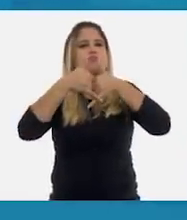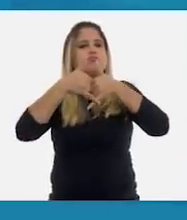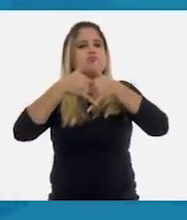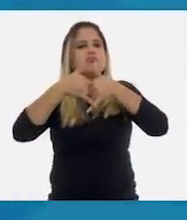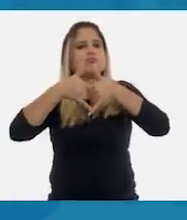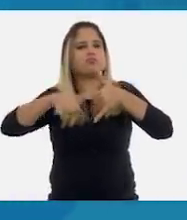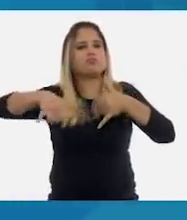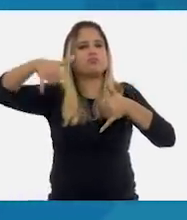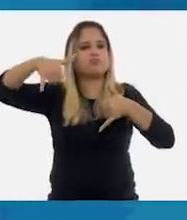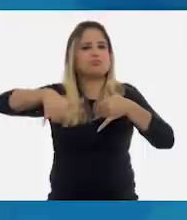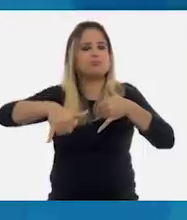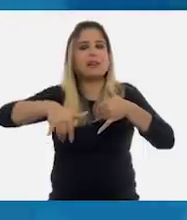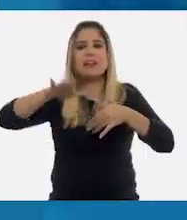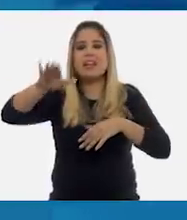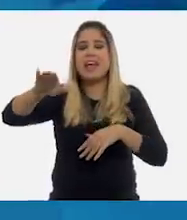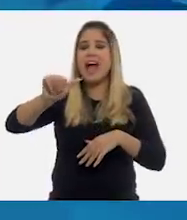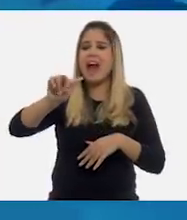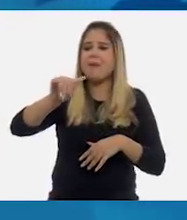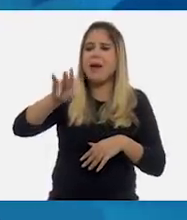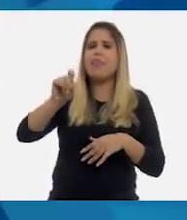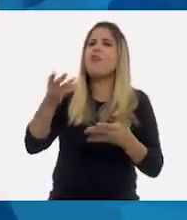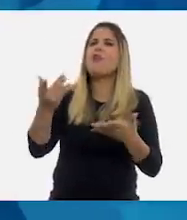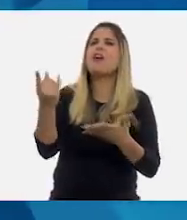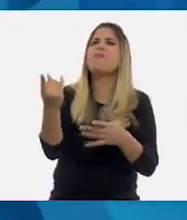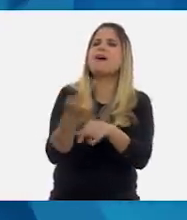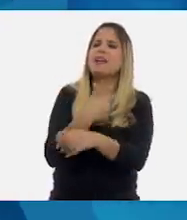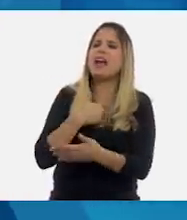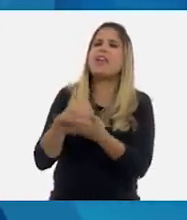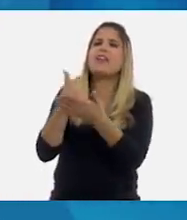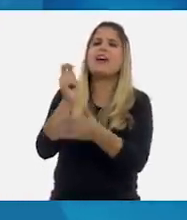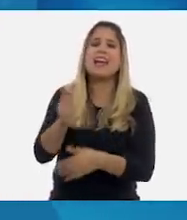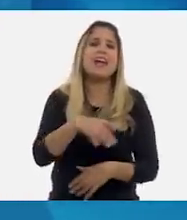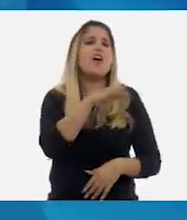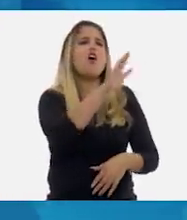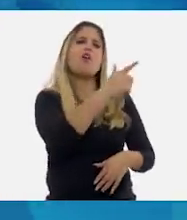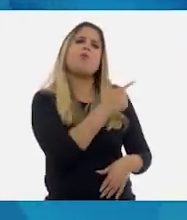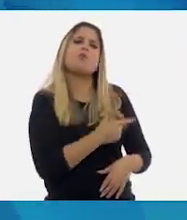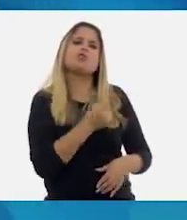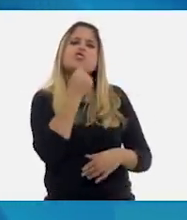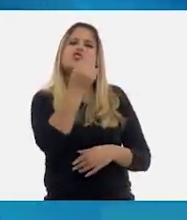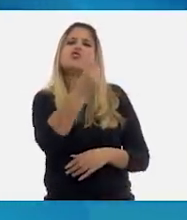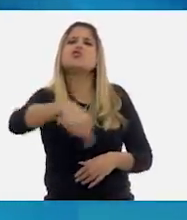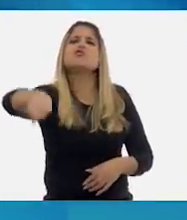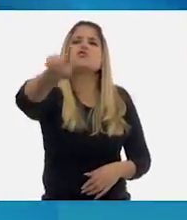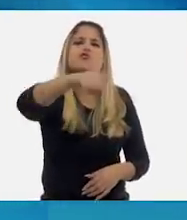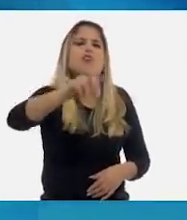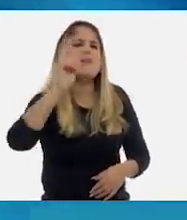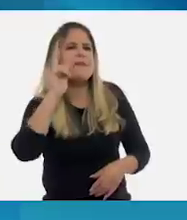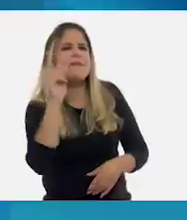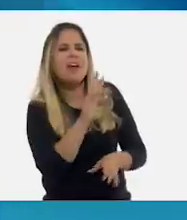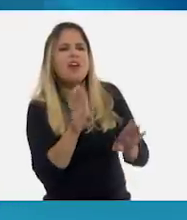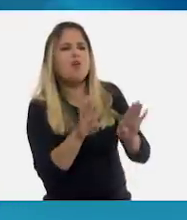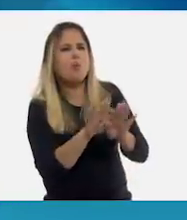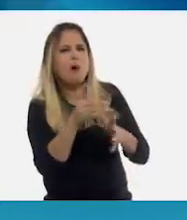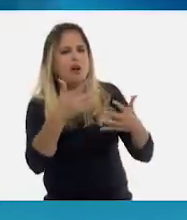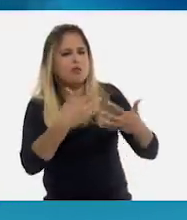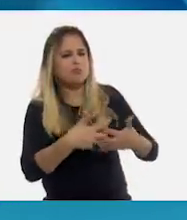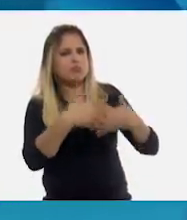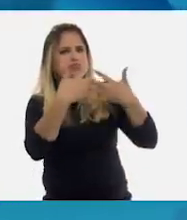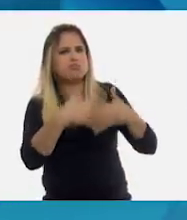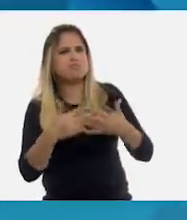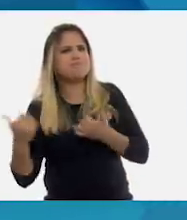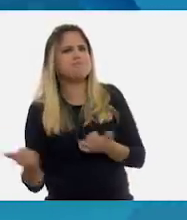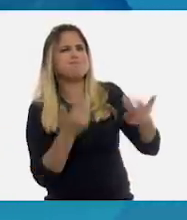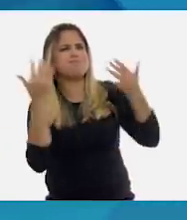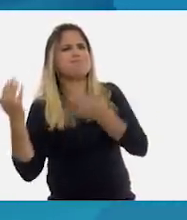Hola, Edmundo. ¿En qué te puedo ayudar? Me gustaría que nuestros seguidores conozcan todo lo que hay detrás de la producción de nuestros